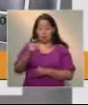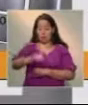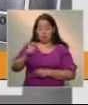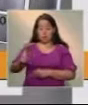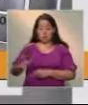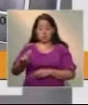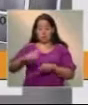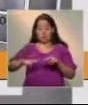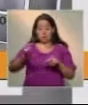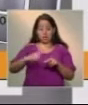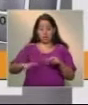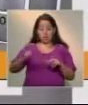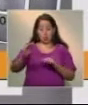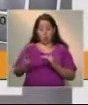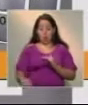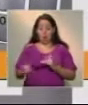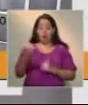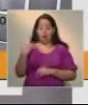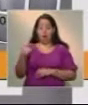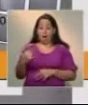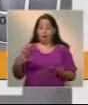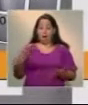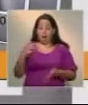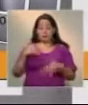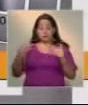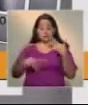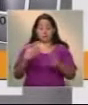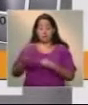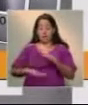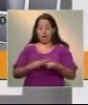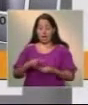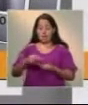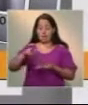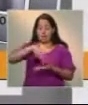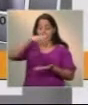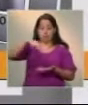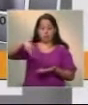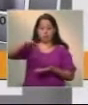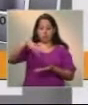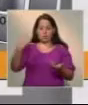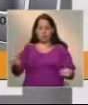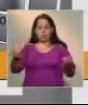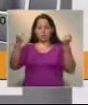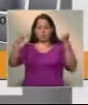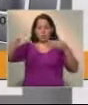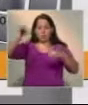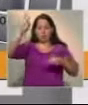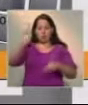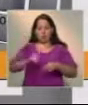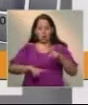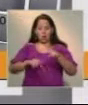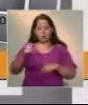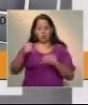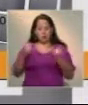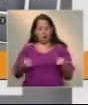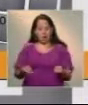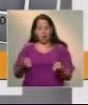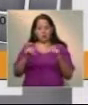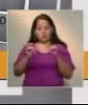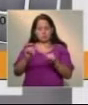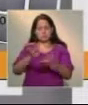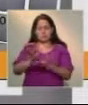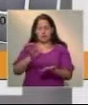de los niños que estaban haciendo y niñas su actividad de gimnasia rítmica. De tal manera que la universidad está ahorita